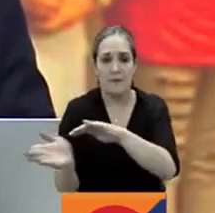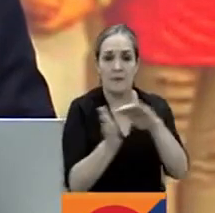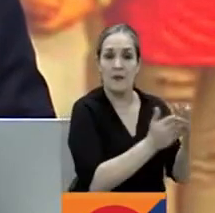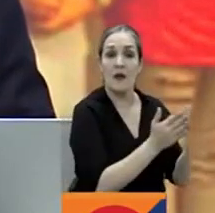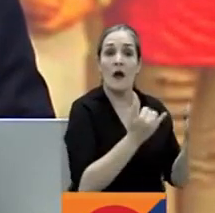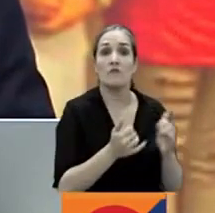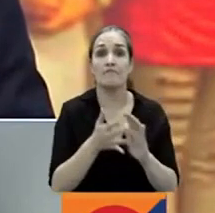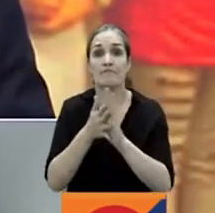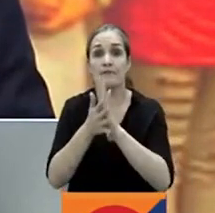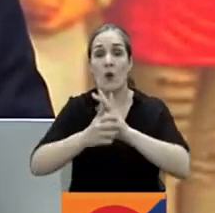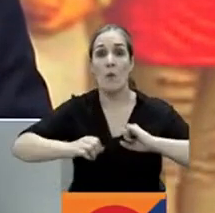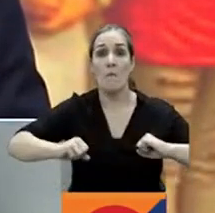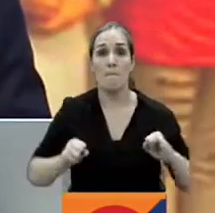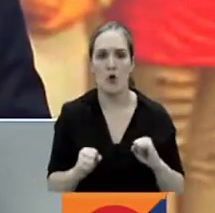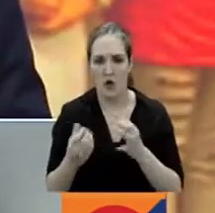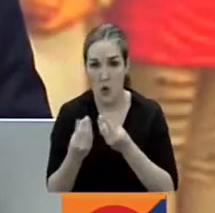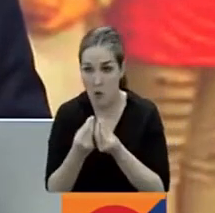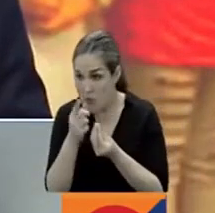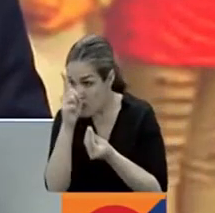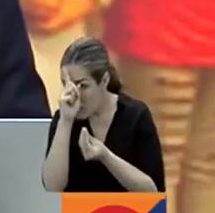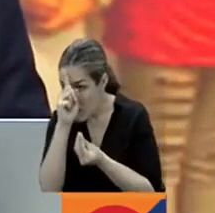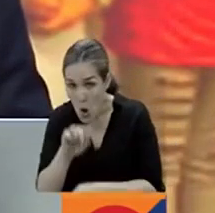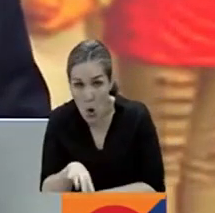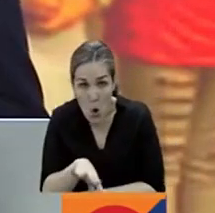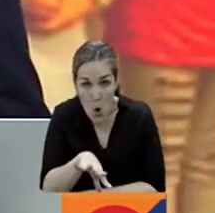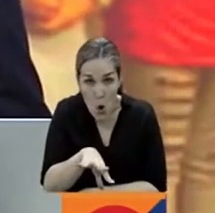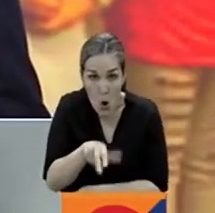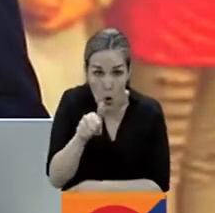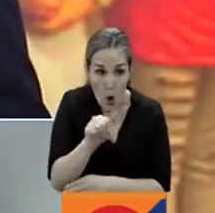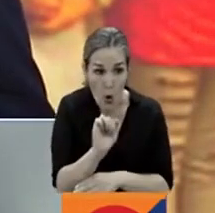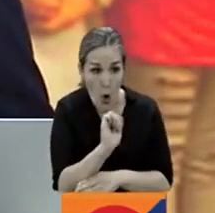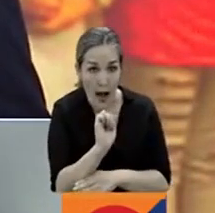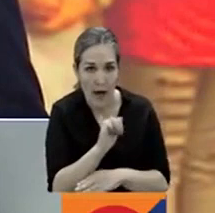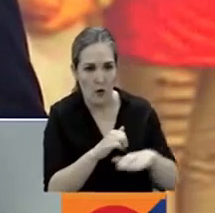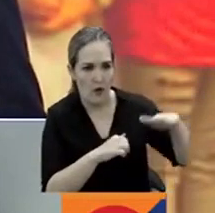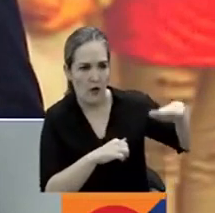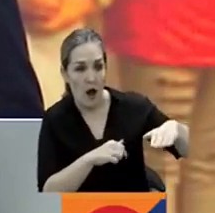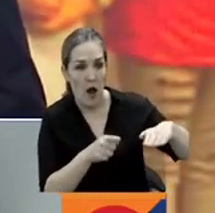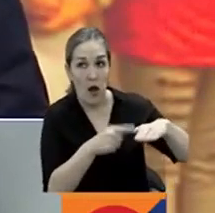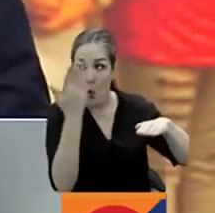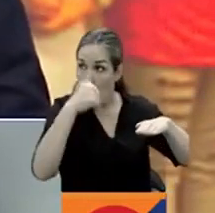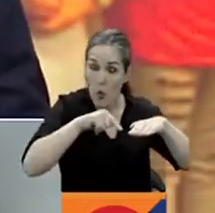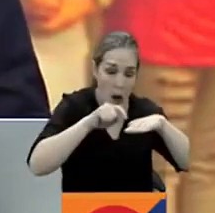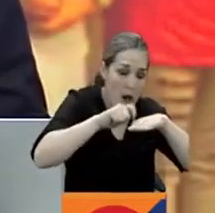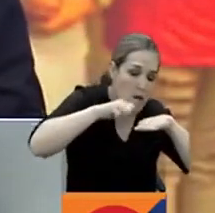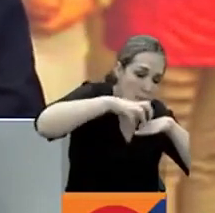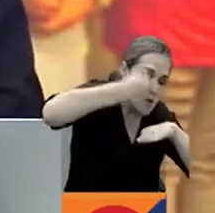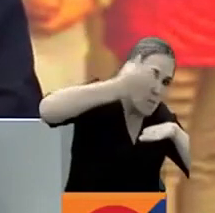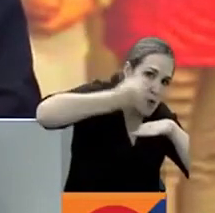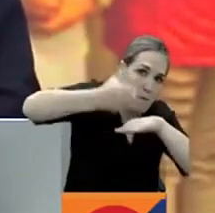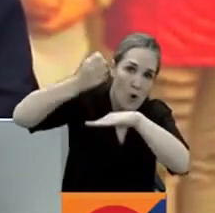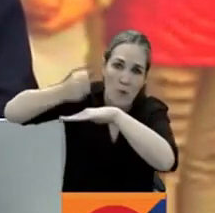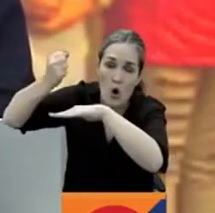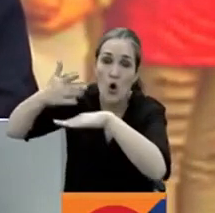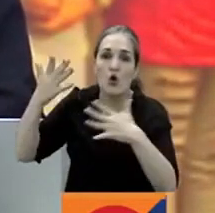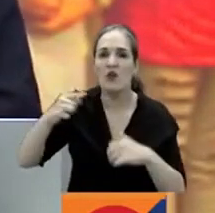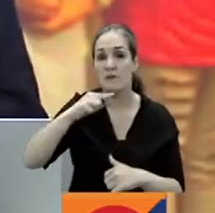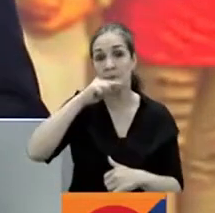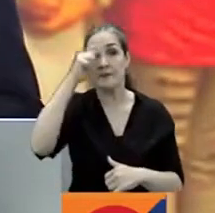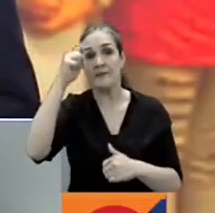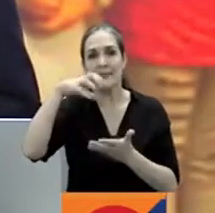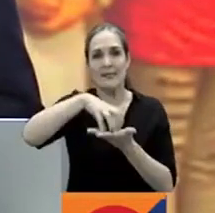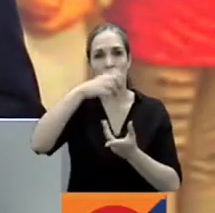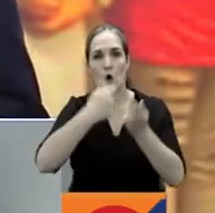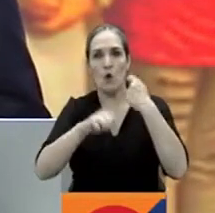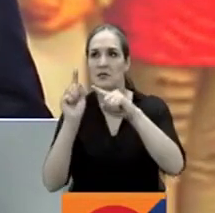golpe a una banda delincuencial dedicada al robo de objetos de valor en vehículos estacionados en centros comerciales en zonas exclusivas aquí en Bogotá y también